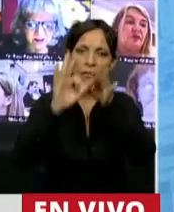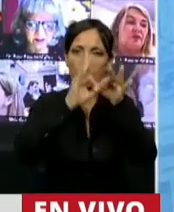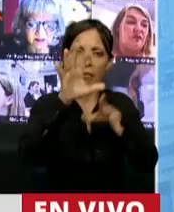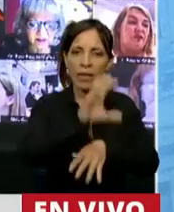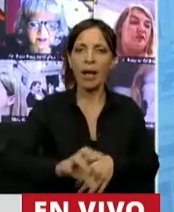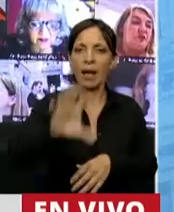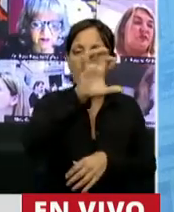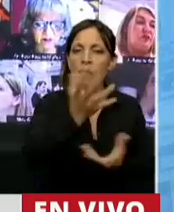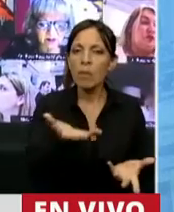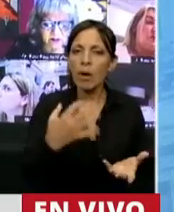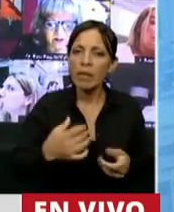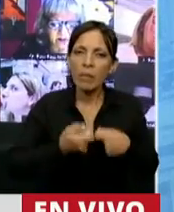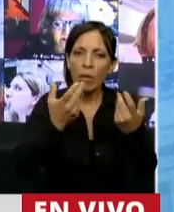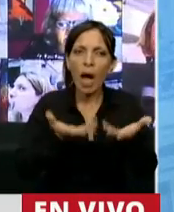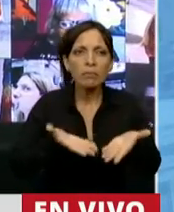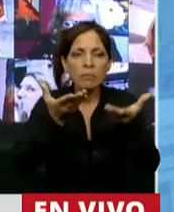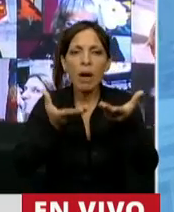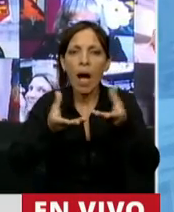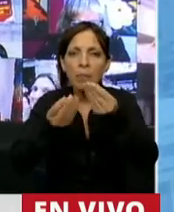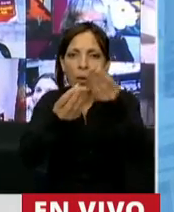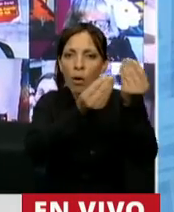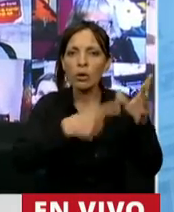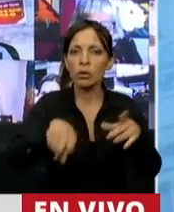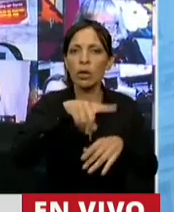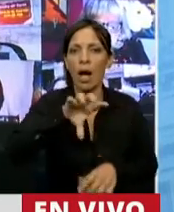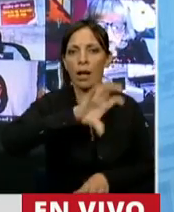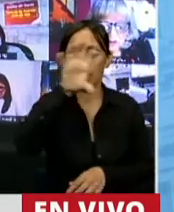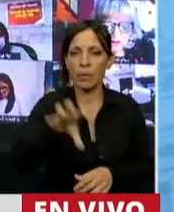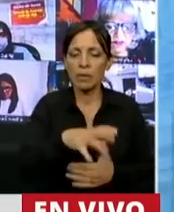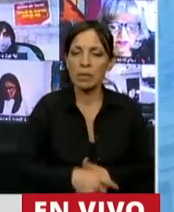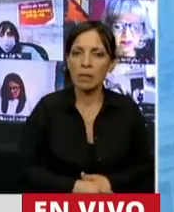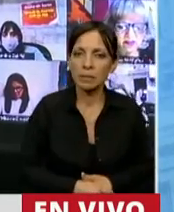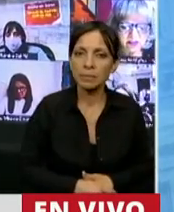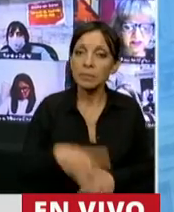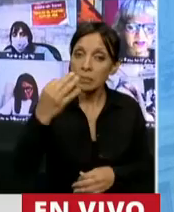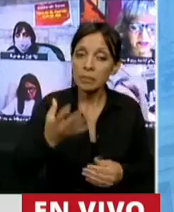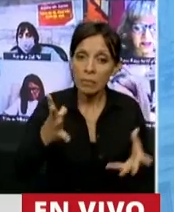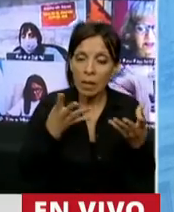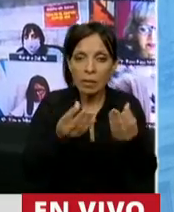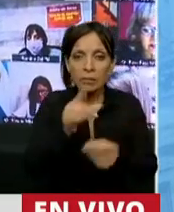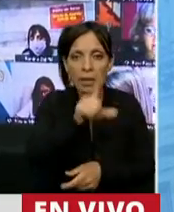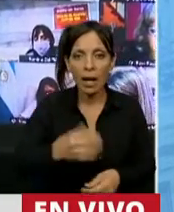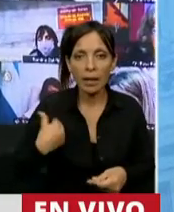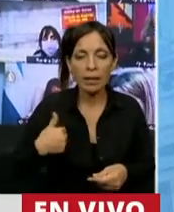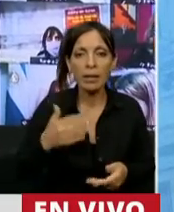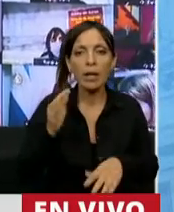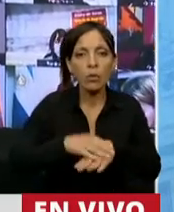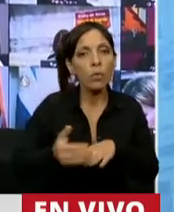hay que fortalecer a todas las provincias de la Argentina, hay que sacar a la Argentina de la situación en que ustedes la dejaron,